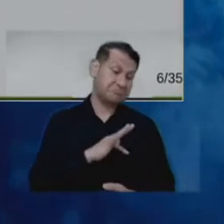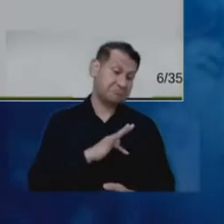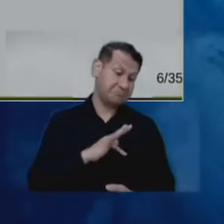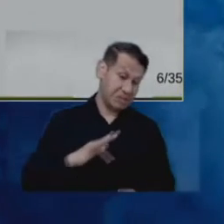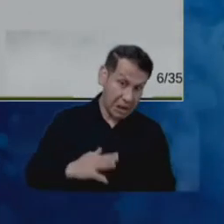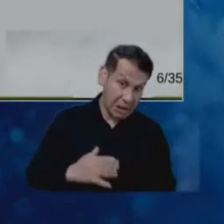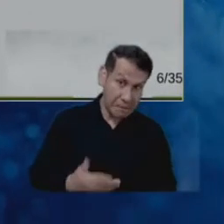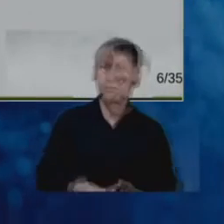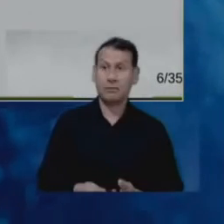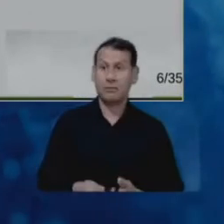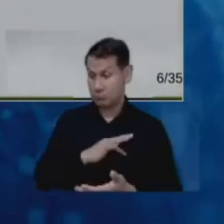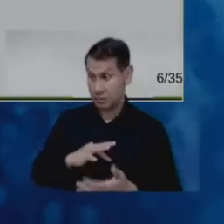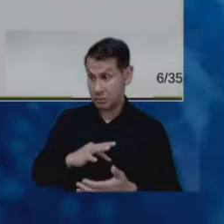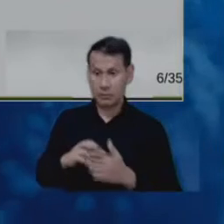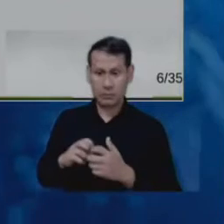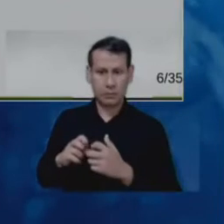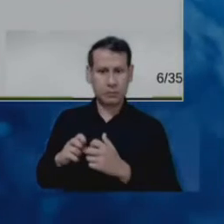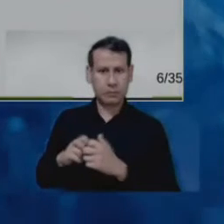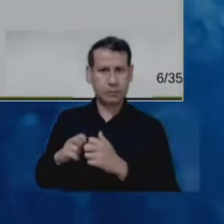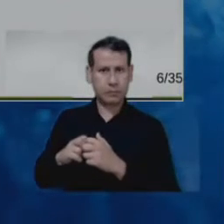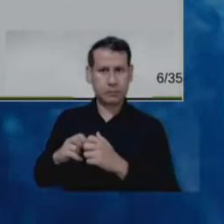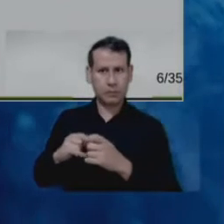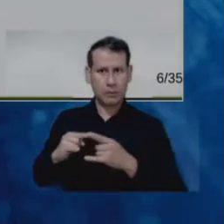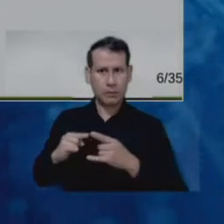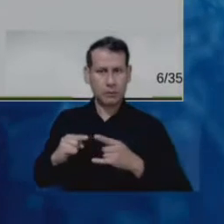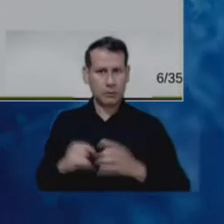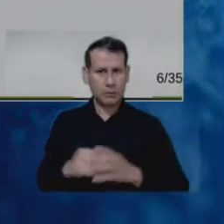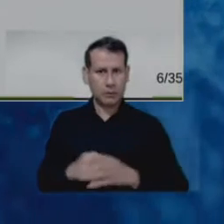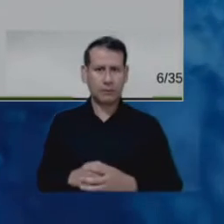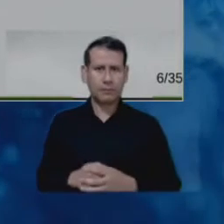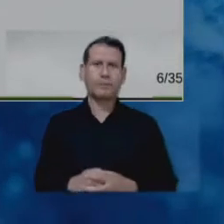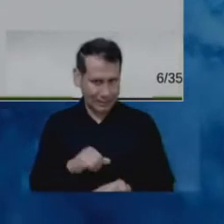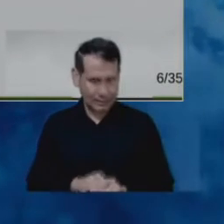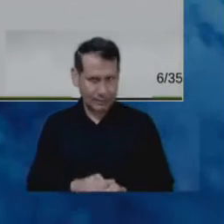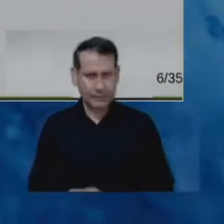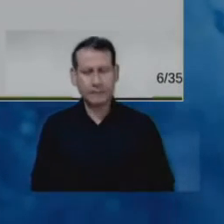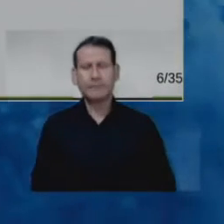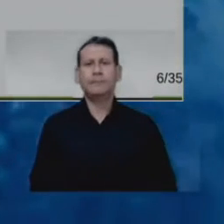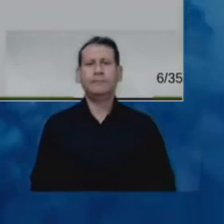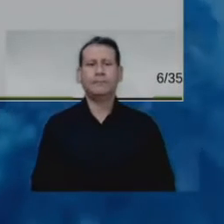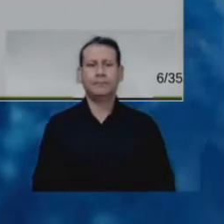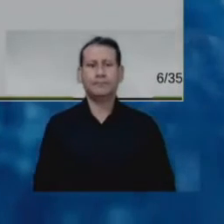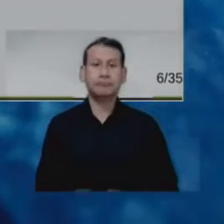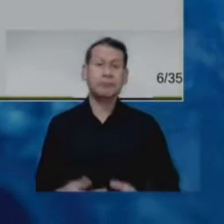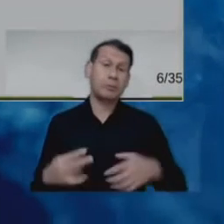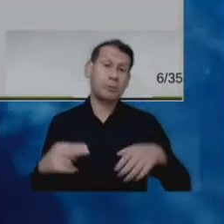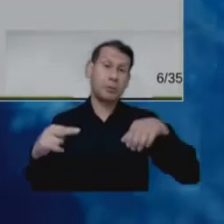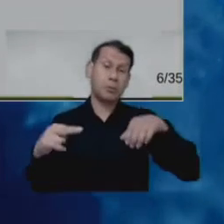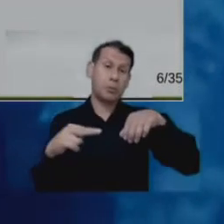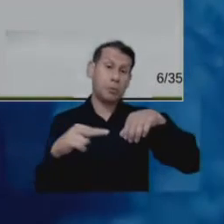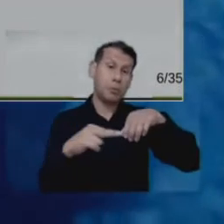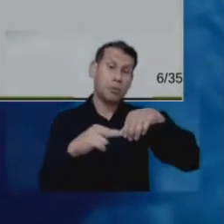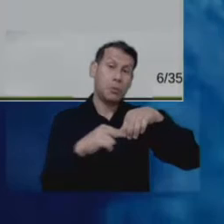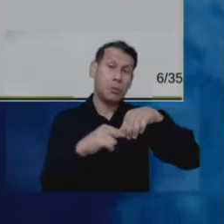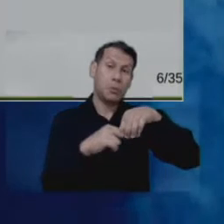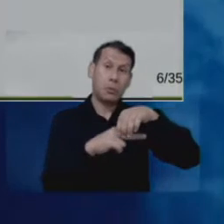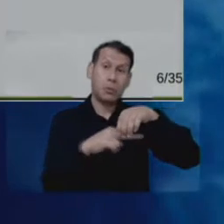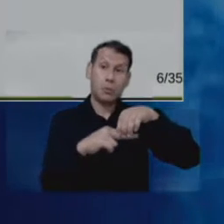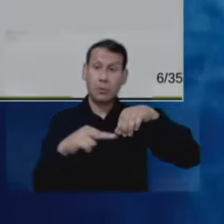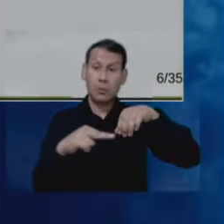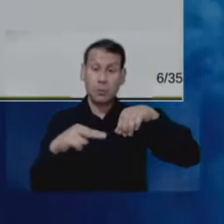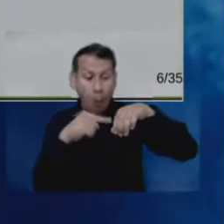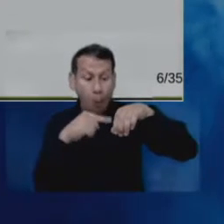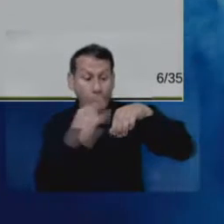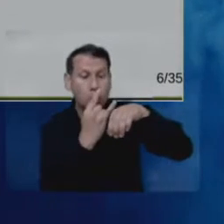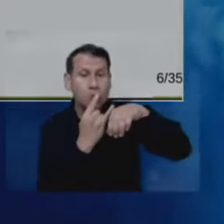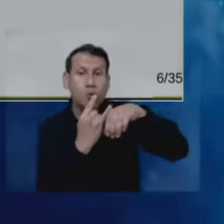electromagnéticos y también las herramientas diagnósticas basadas en campos electromagnéticos como puede ser la resonancia magnética nuclear y otros. Entonces es una herramienta muy